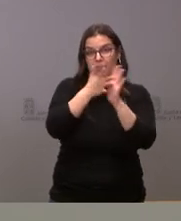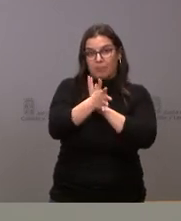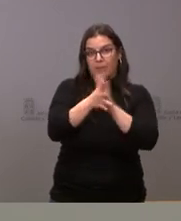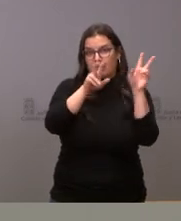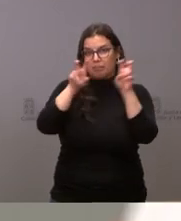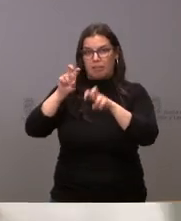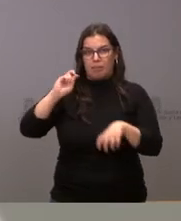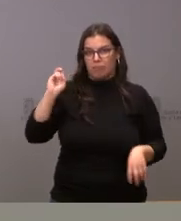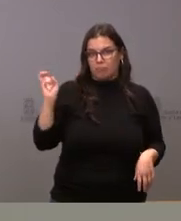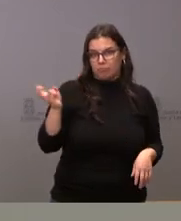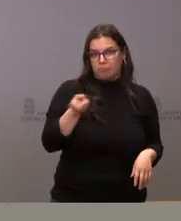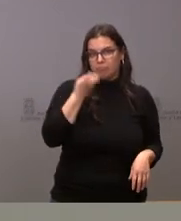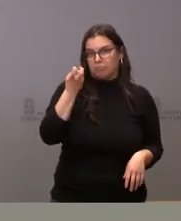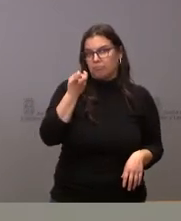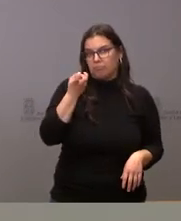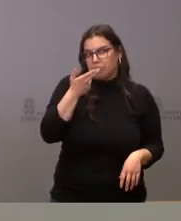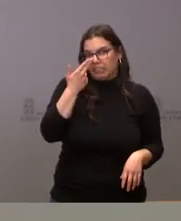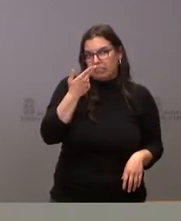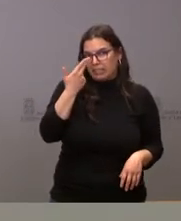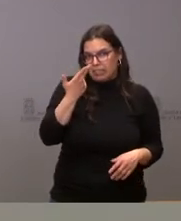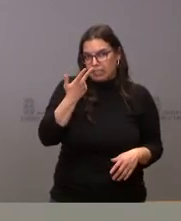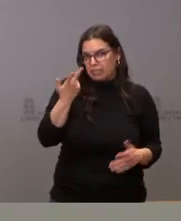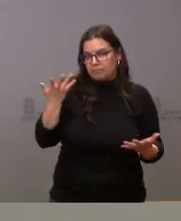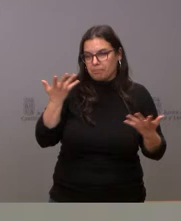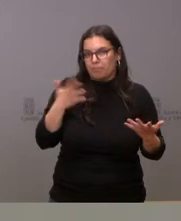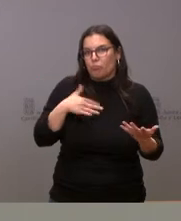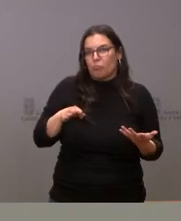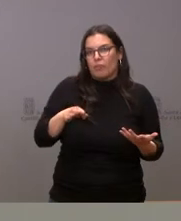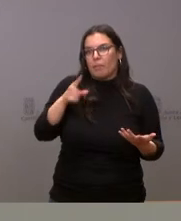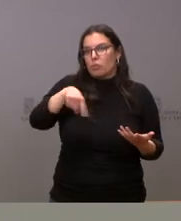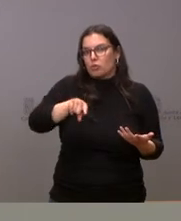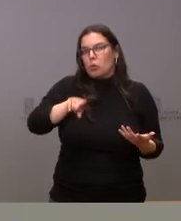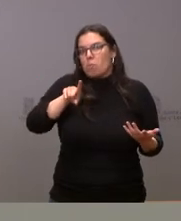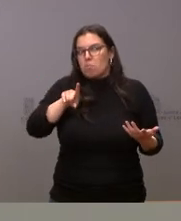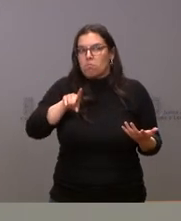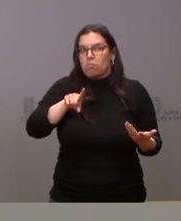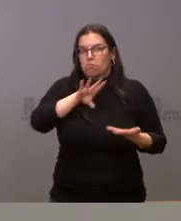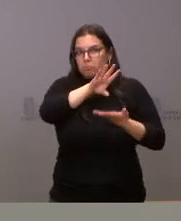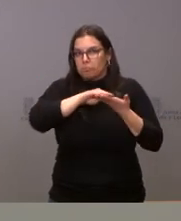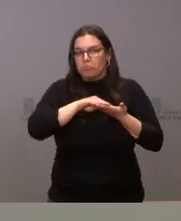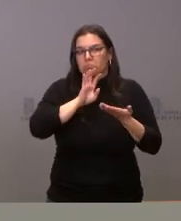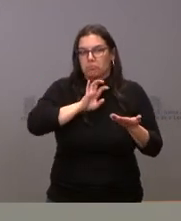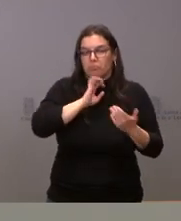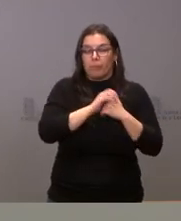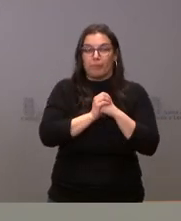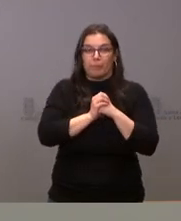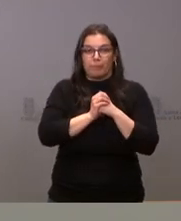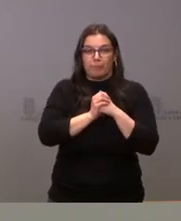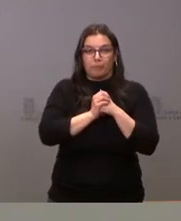temas de interés que pueda resultarles inicialmente preciso. Y